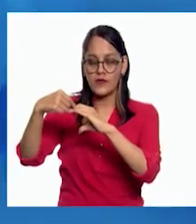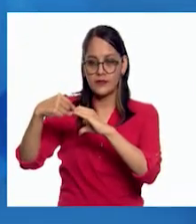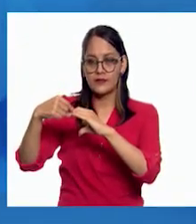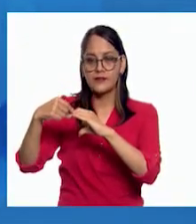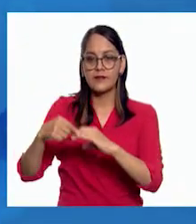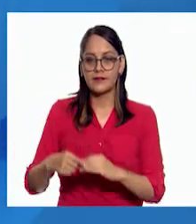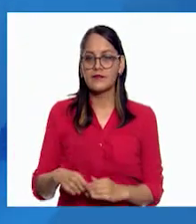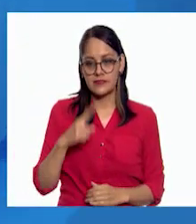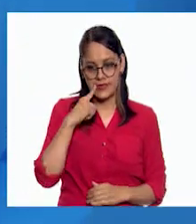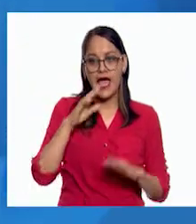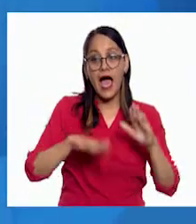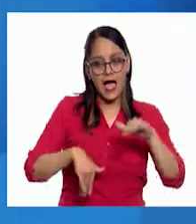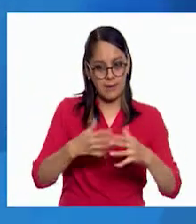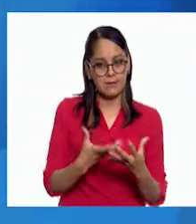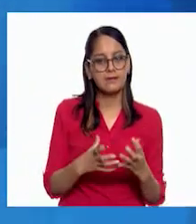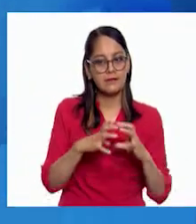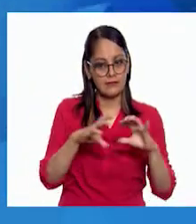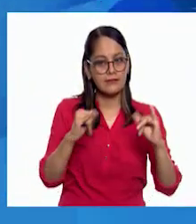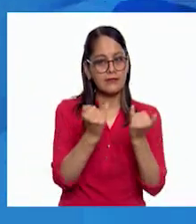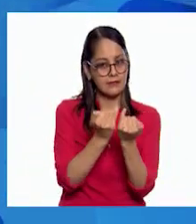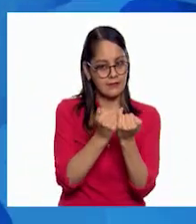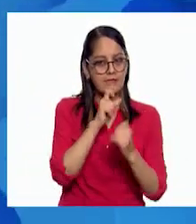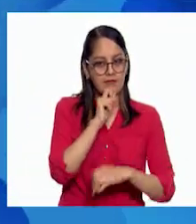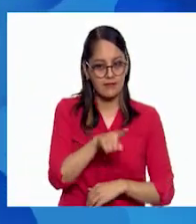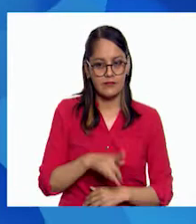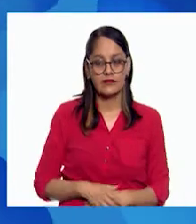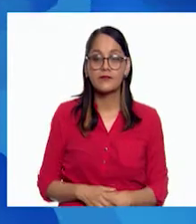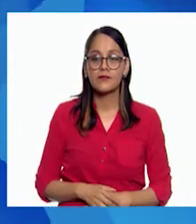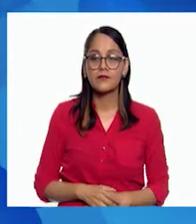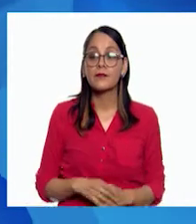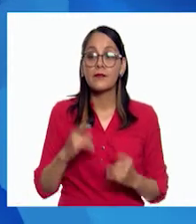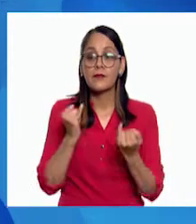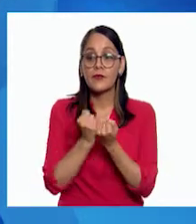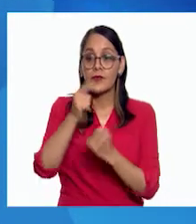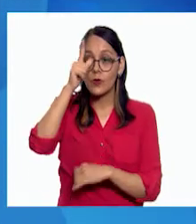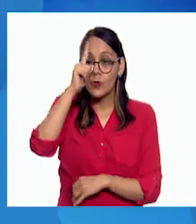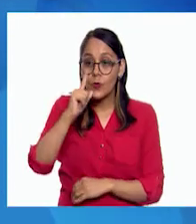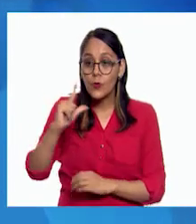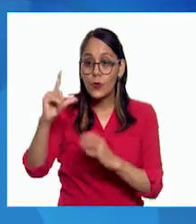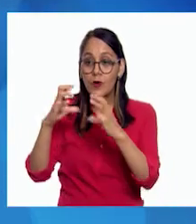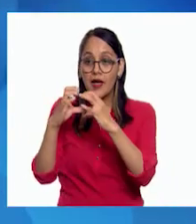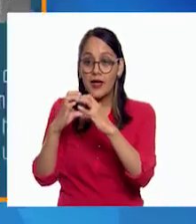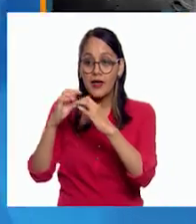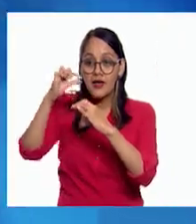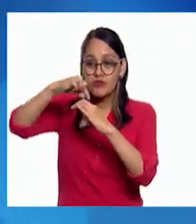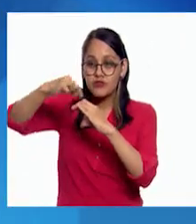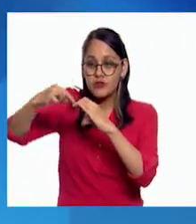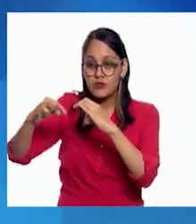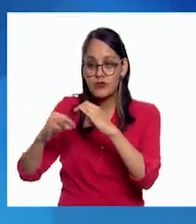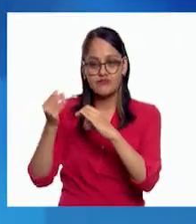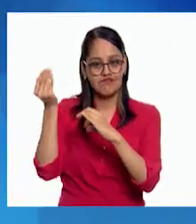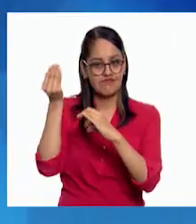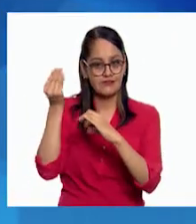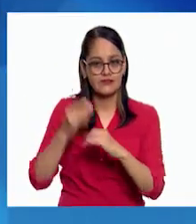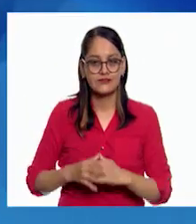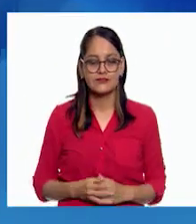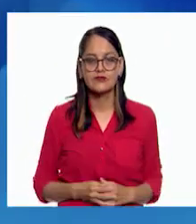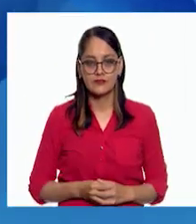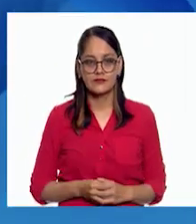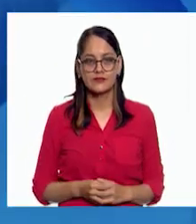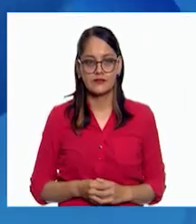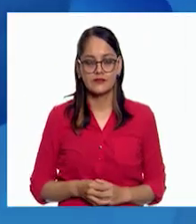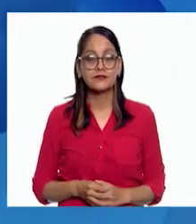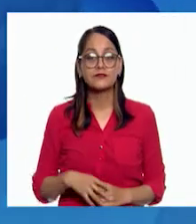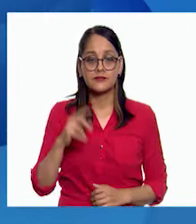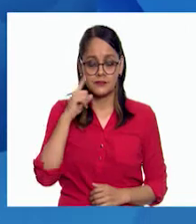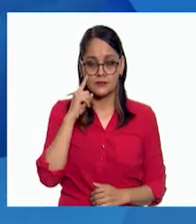aquí también han caído meteoritos. ¿Y de la luna? La luna tiene muchísimos cráteres. Por supuesto,